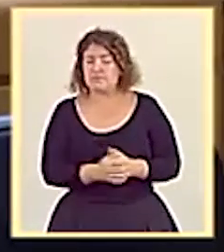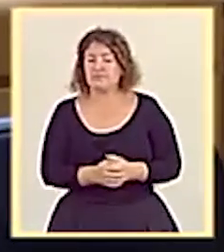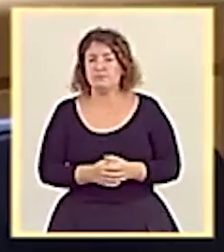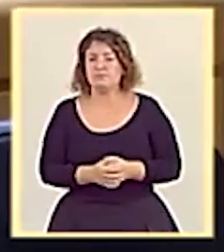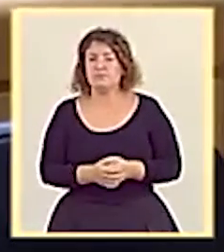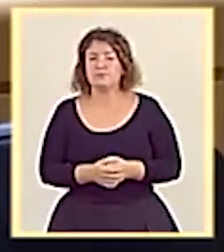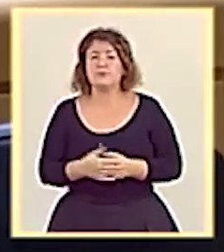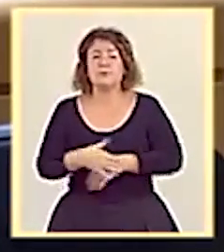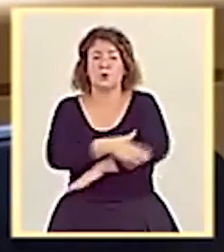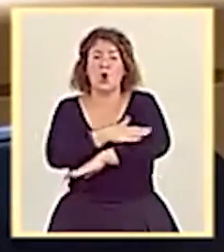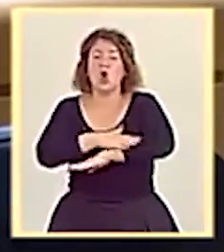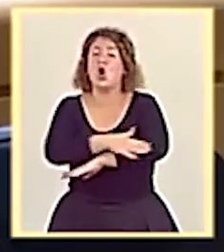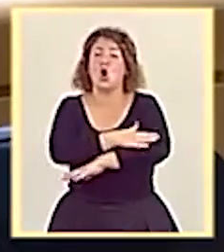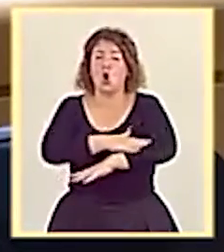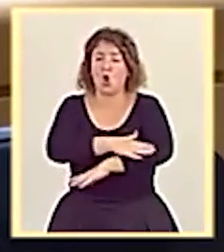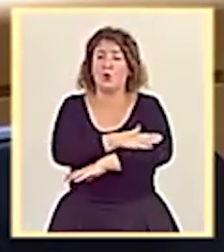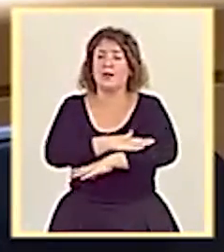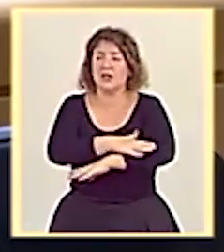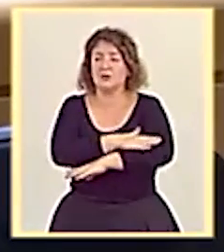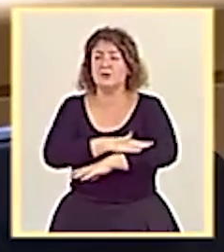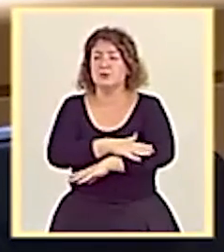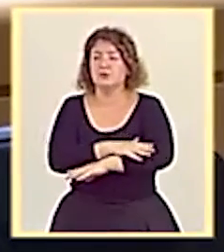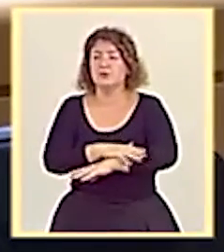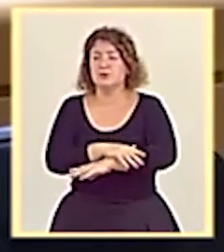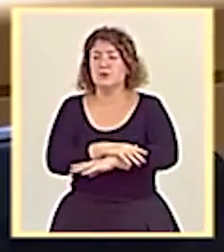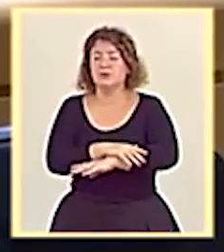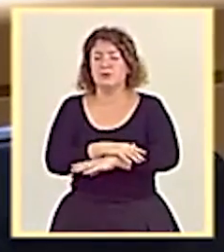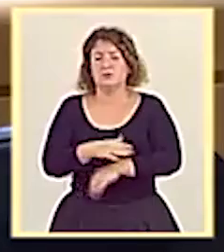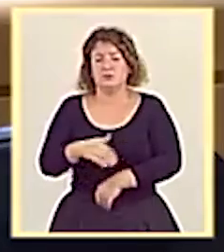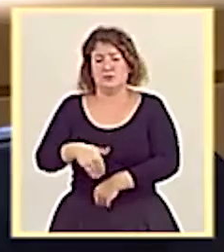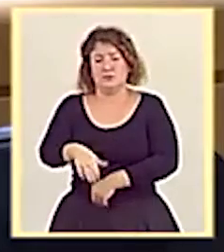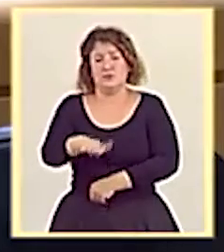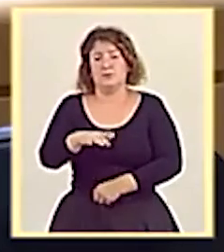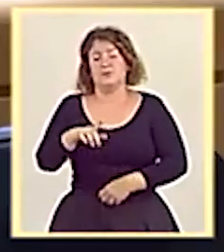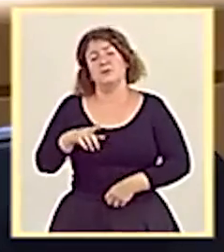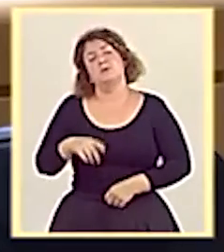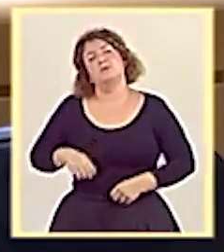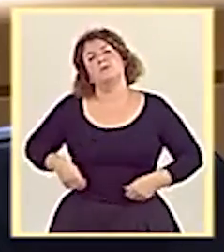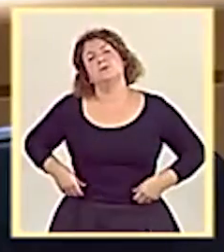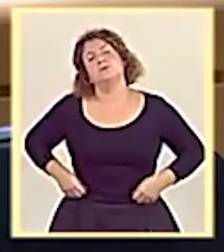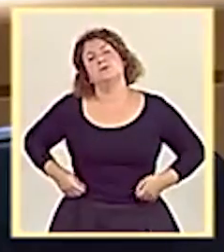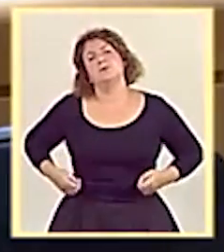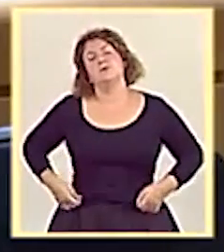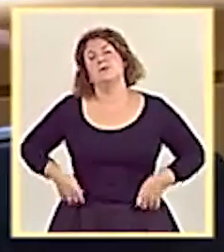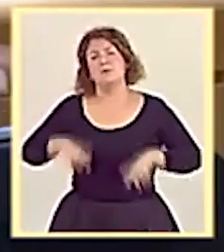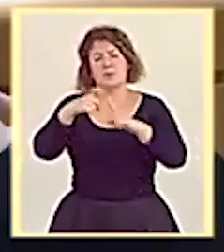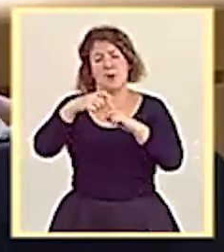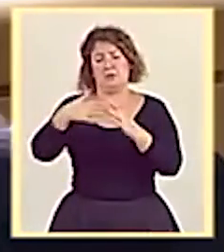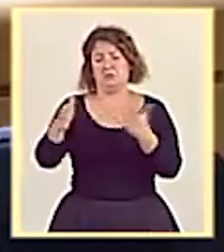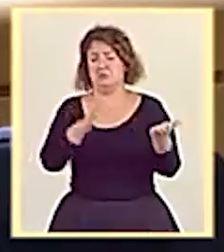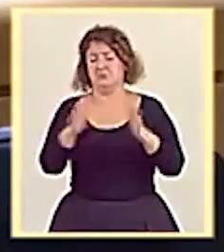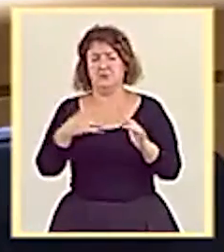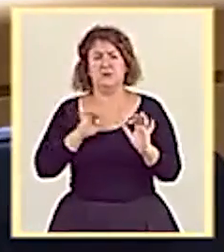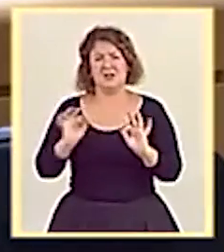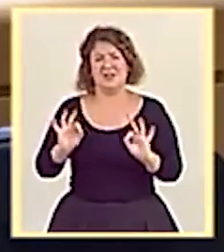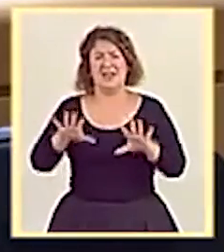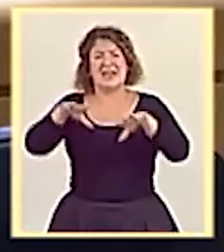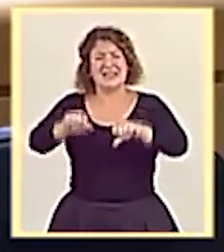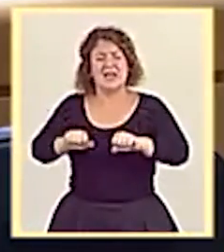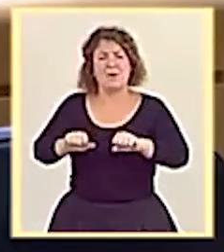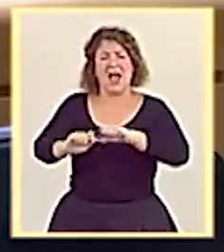Efectivamente, el Gobierno, a mediados del mes de mayo, anunció la creación de una reserva estratégica que ya está constituida.